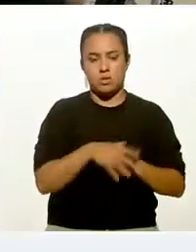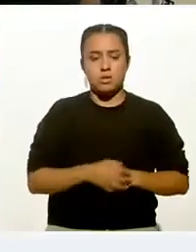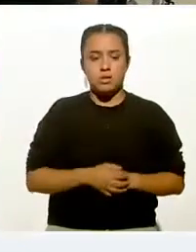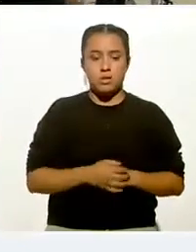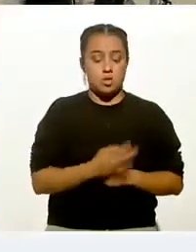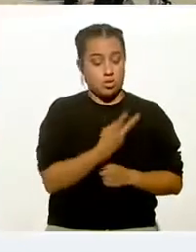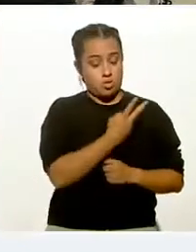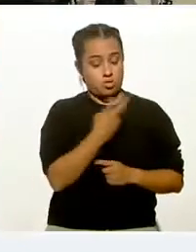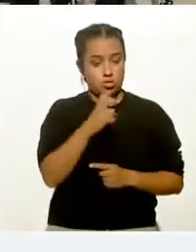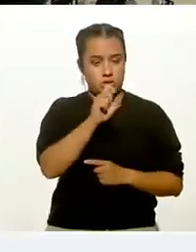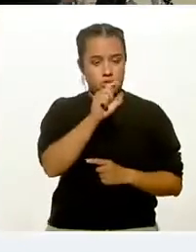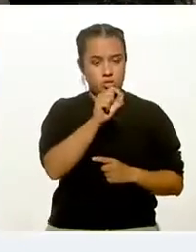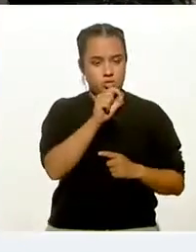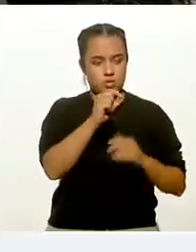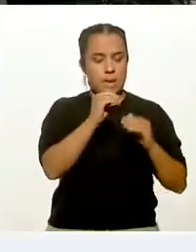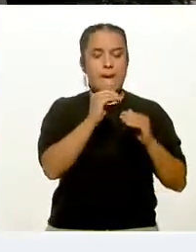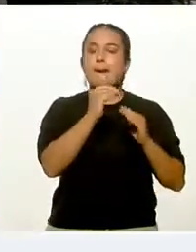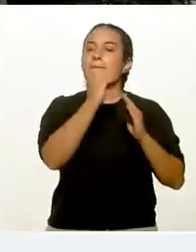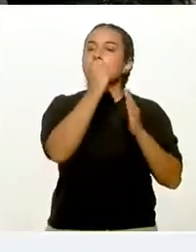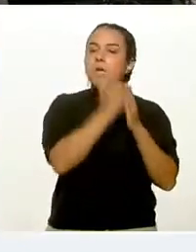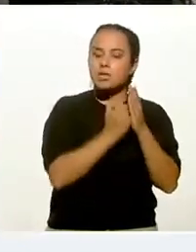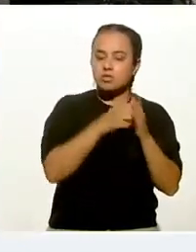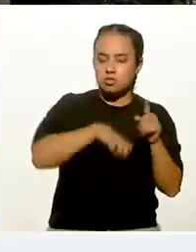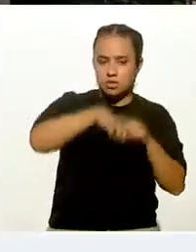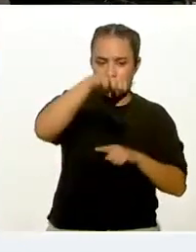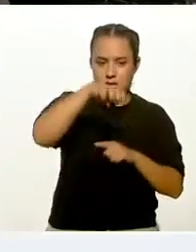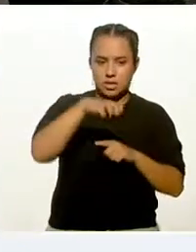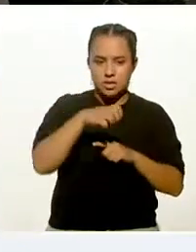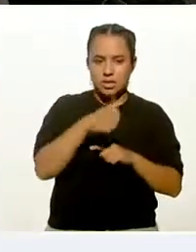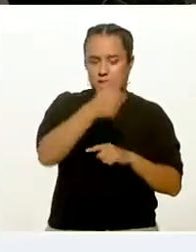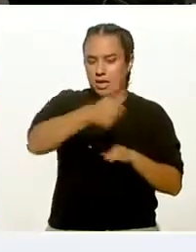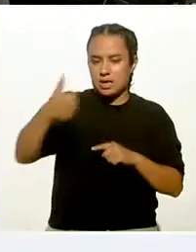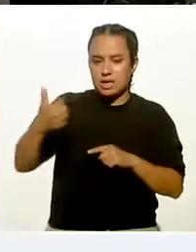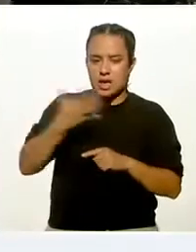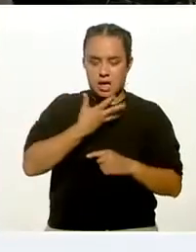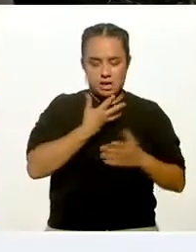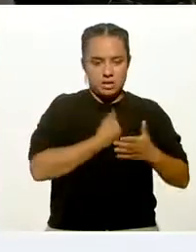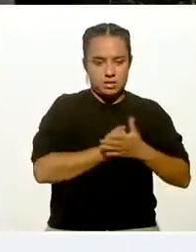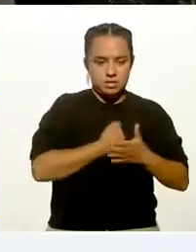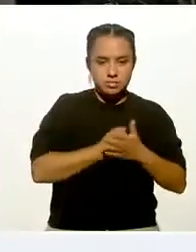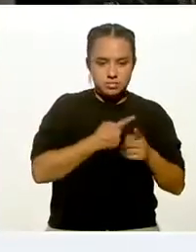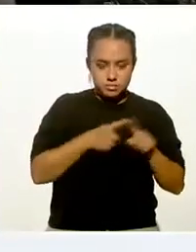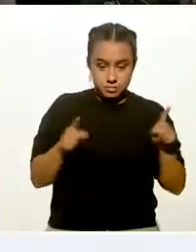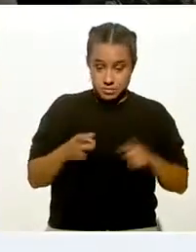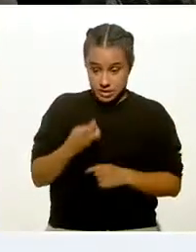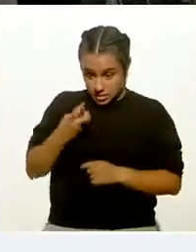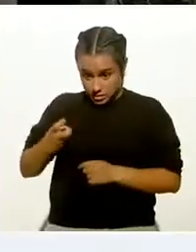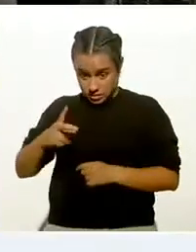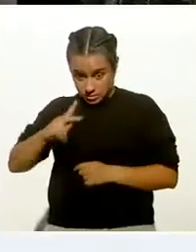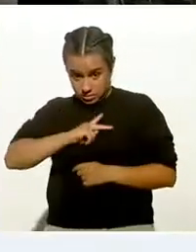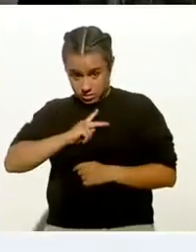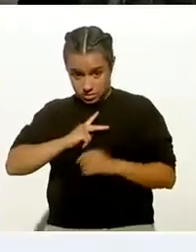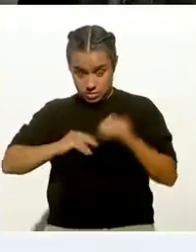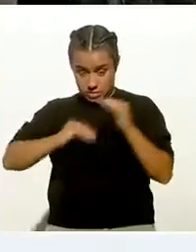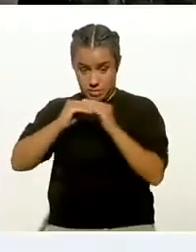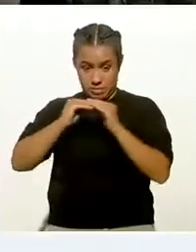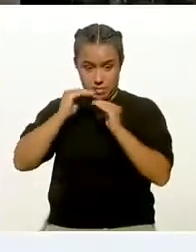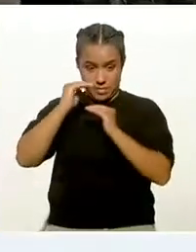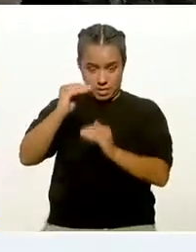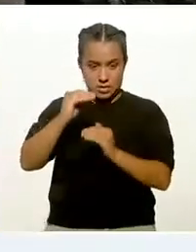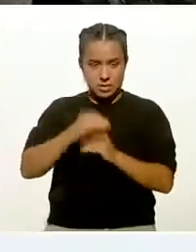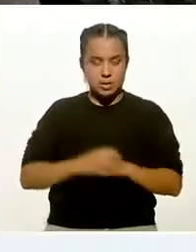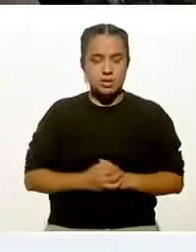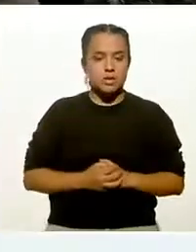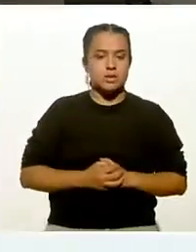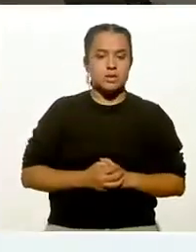220 menos la edad, cada persona tiene una frecuencia cardíaca distinta. Y esa es mi frecuencia cardíaca máxima. Esa teórica máxima, así es.